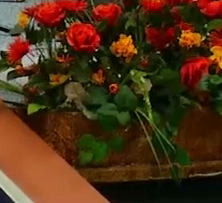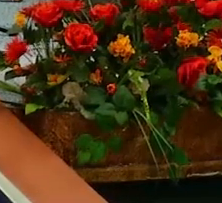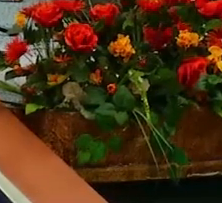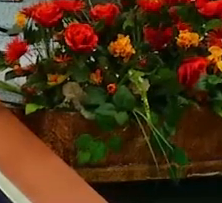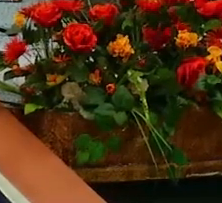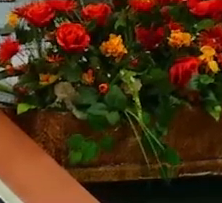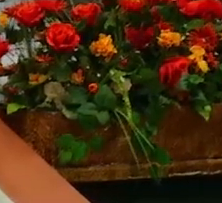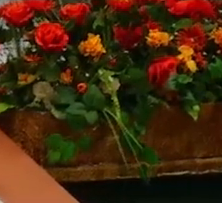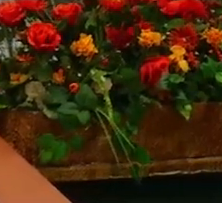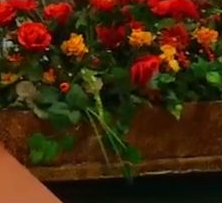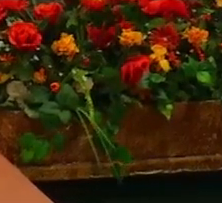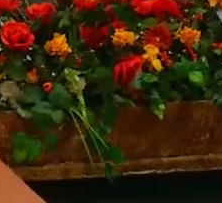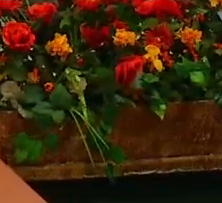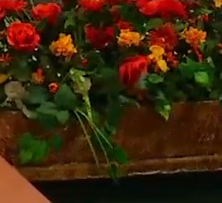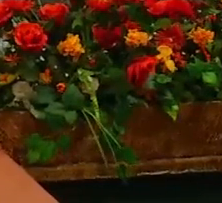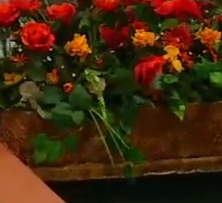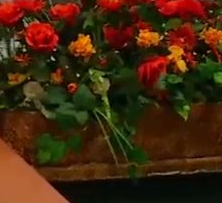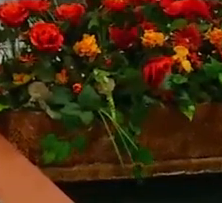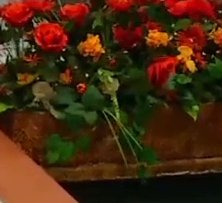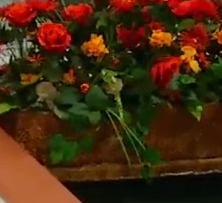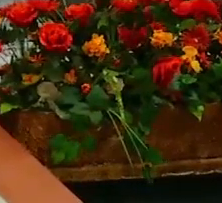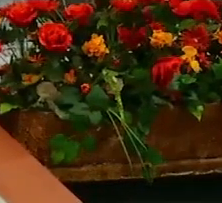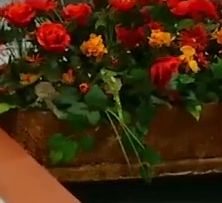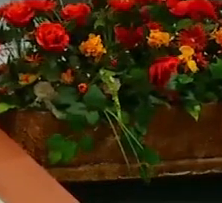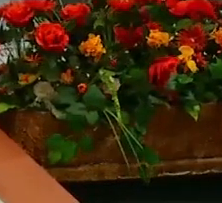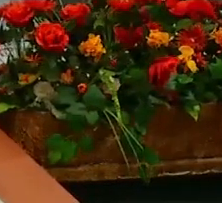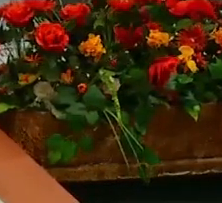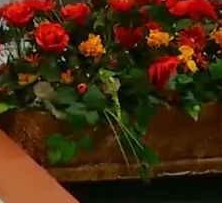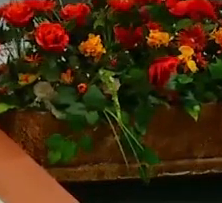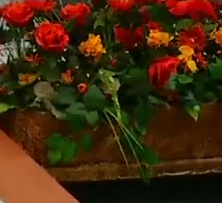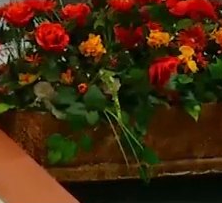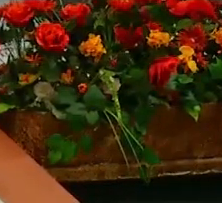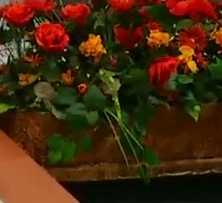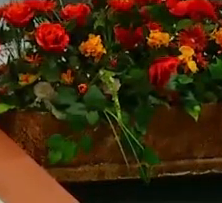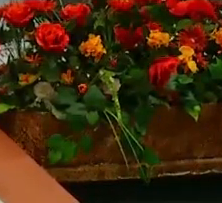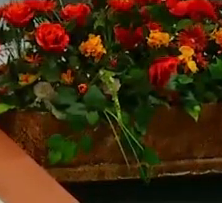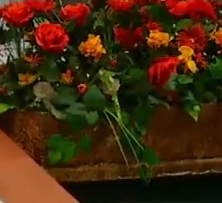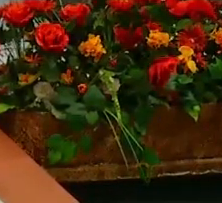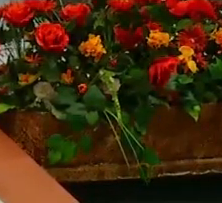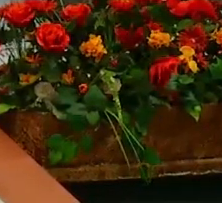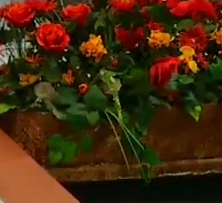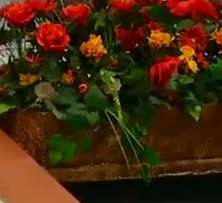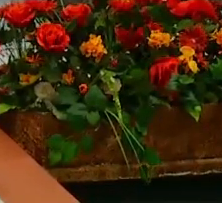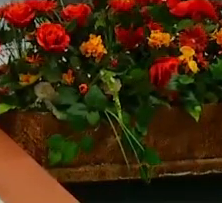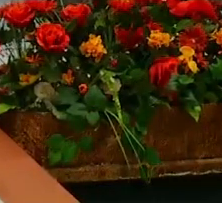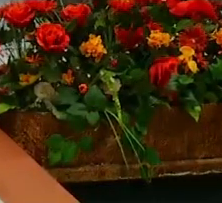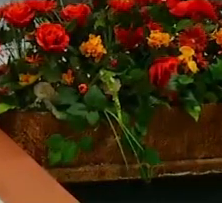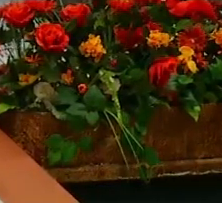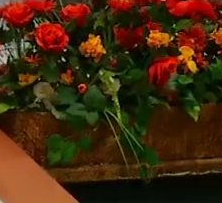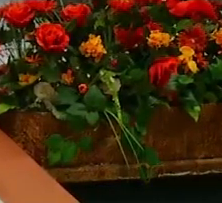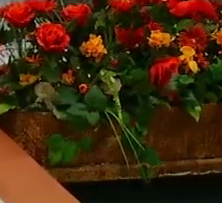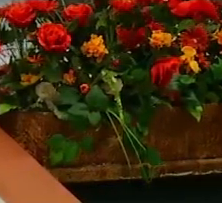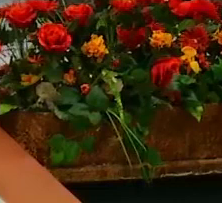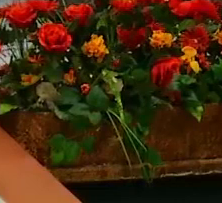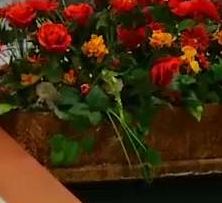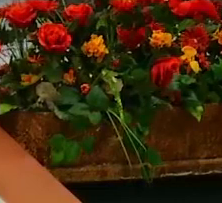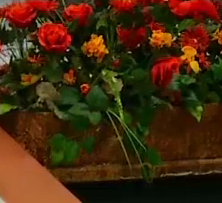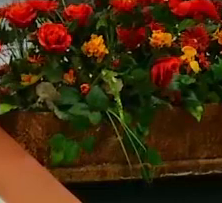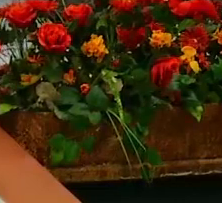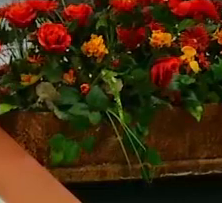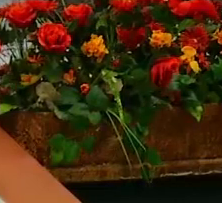desolación La tierra Y exterminar De ella A sus pecadores Ya vio